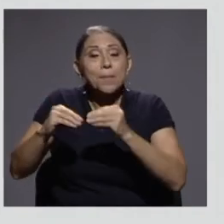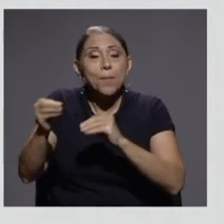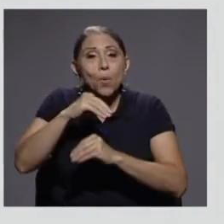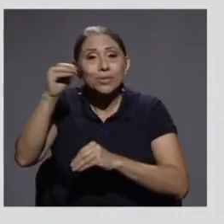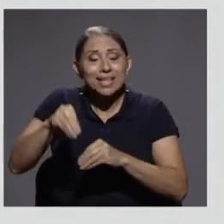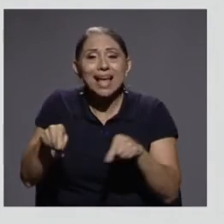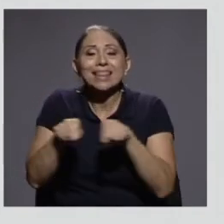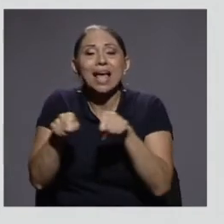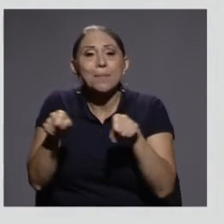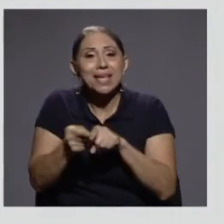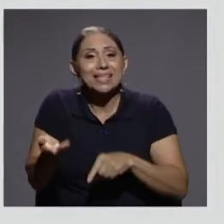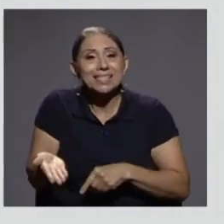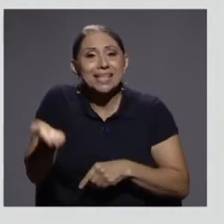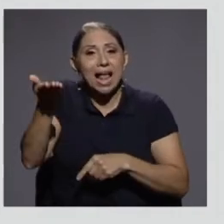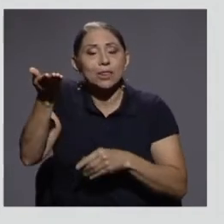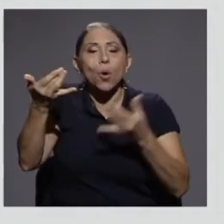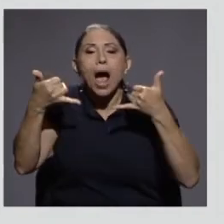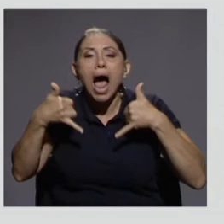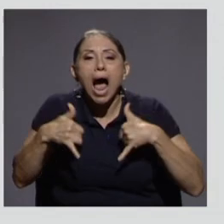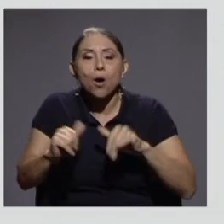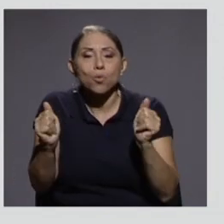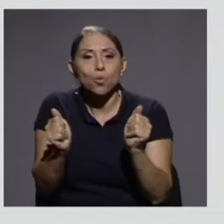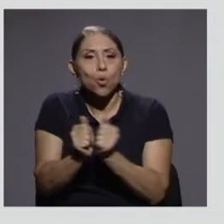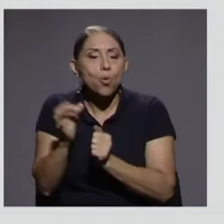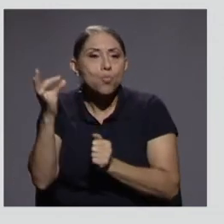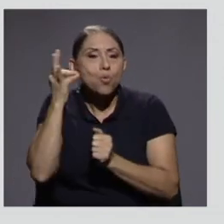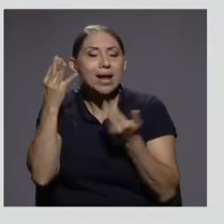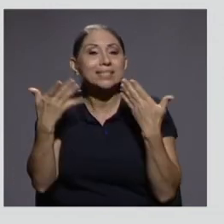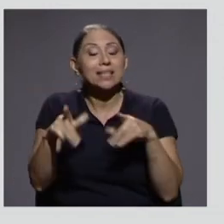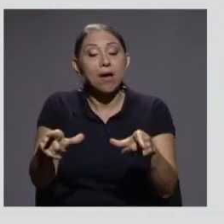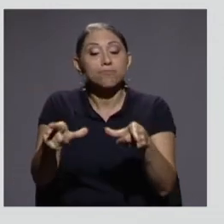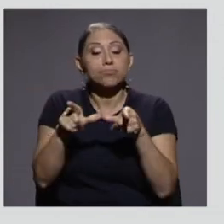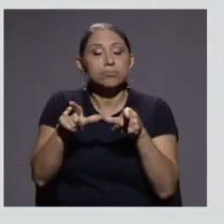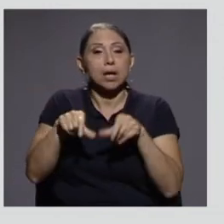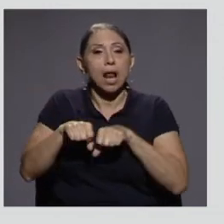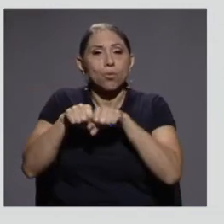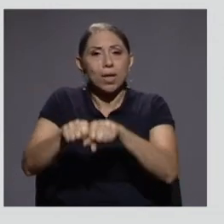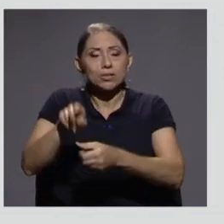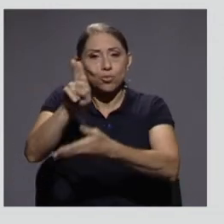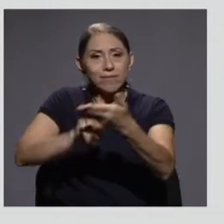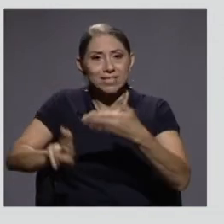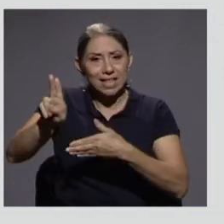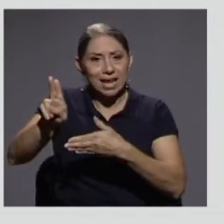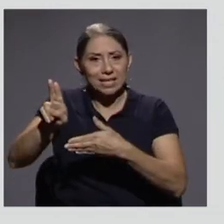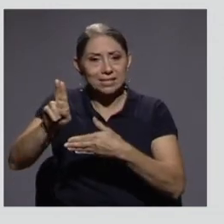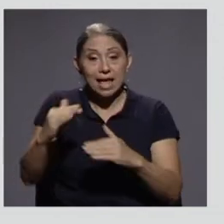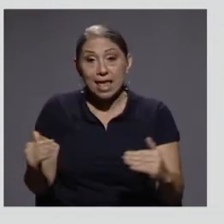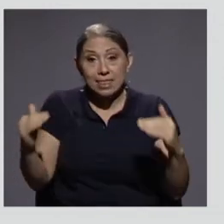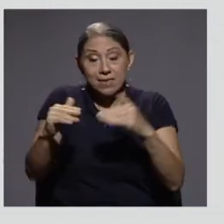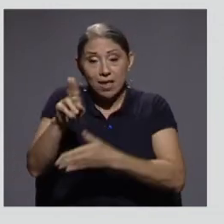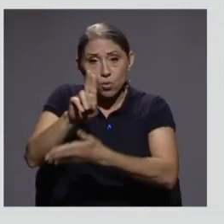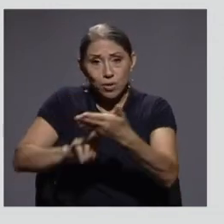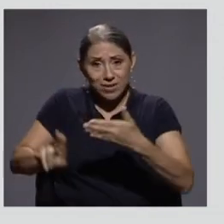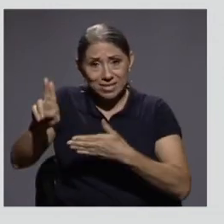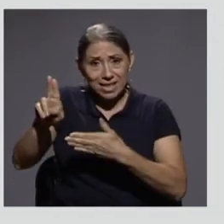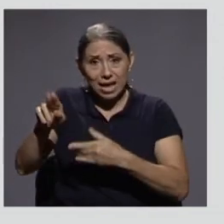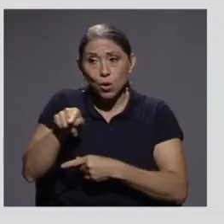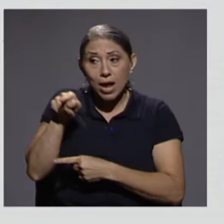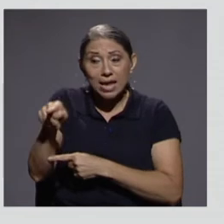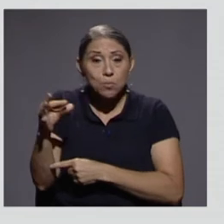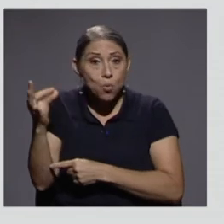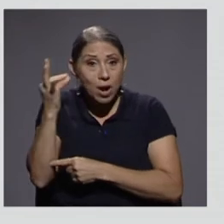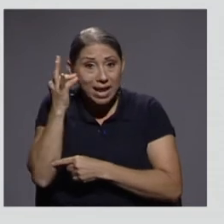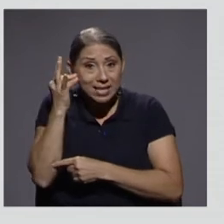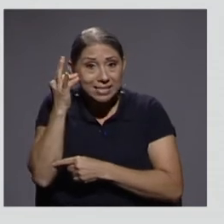graduadas universitarias. Entonces, el grado universitario aún en mujeres que podrían o no estar